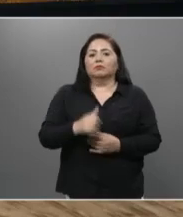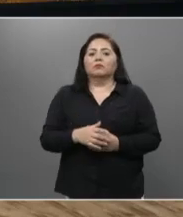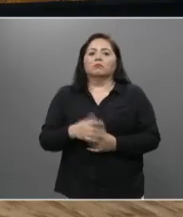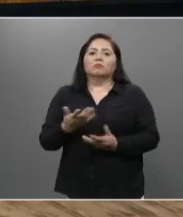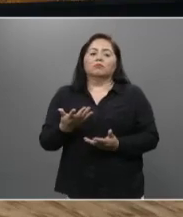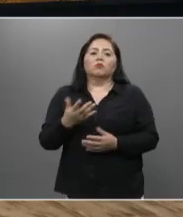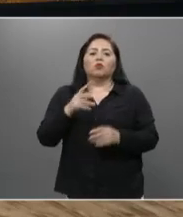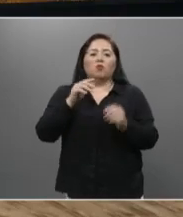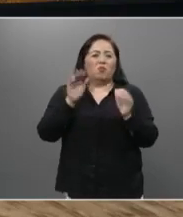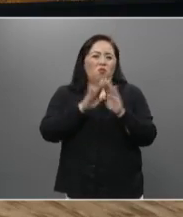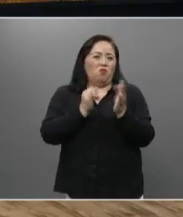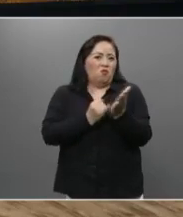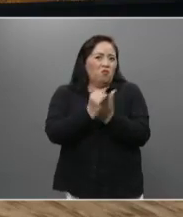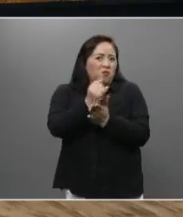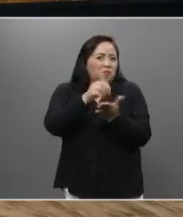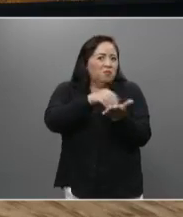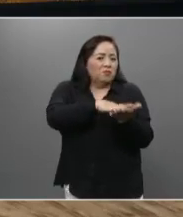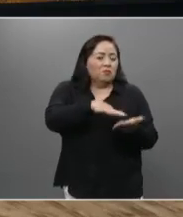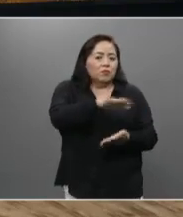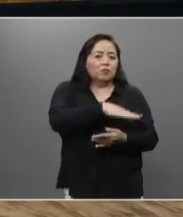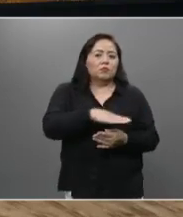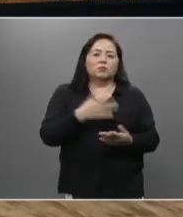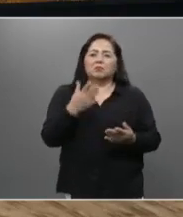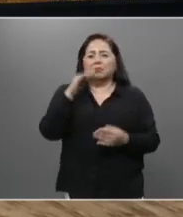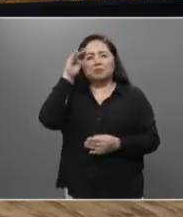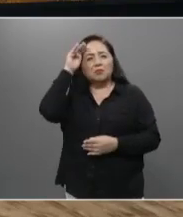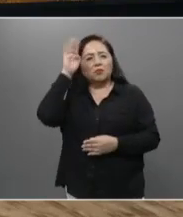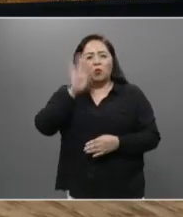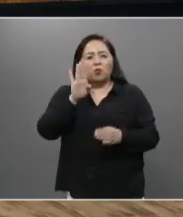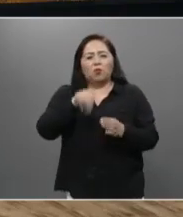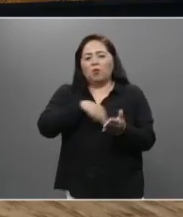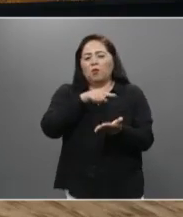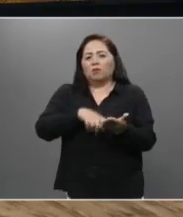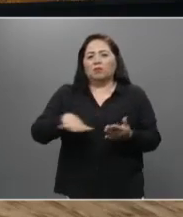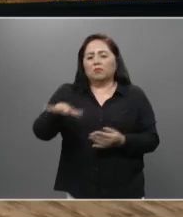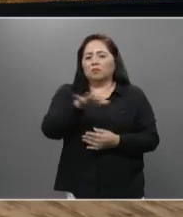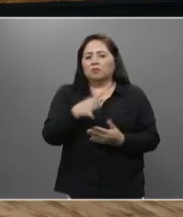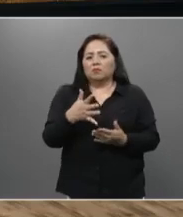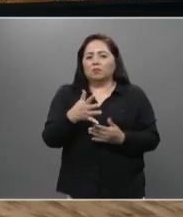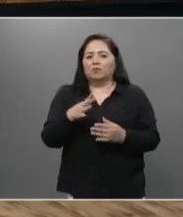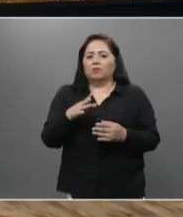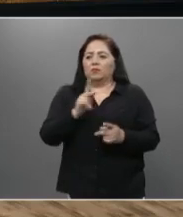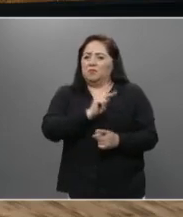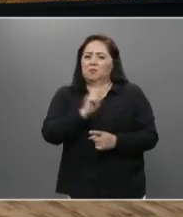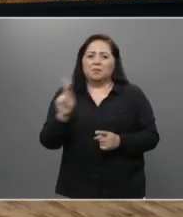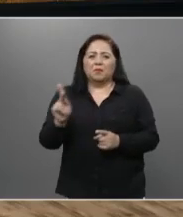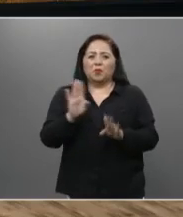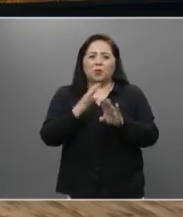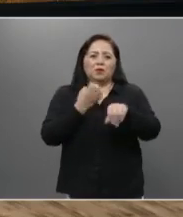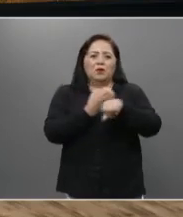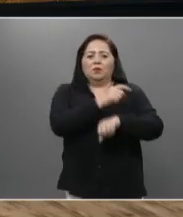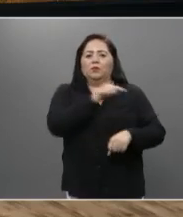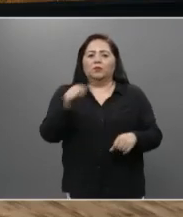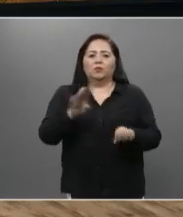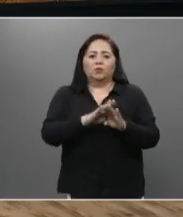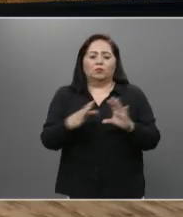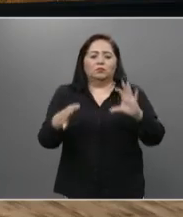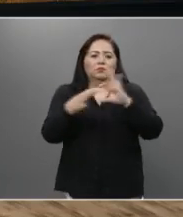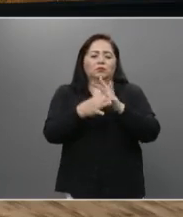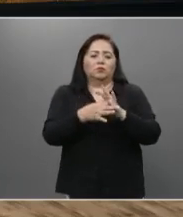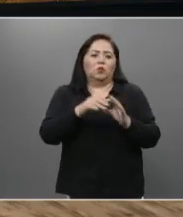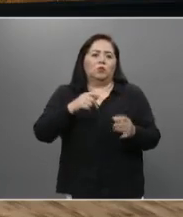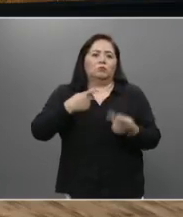confirmados, pues si consideramos que es una comunidad, ambos estados forman una gran